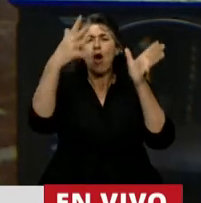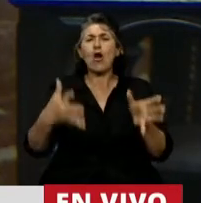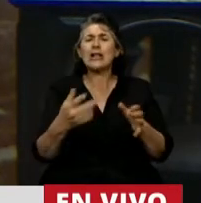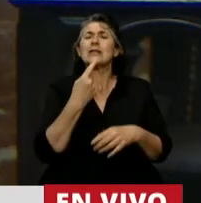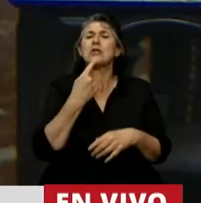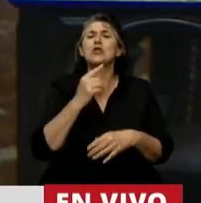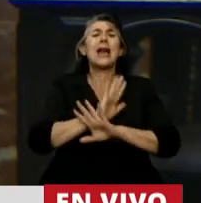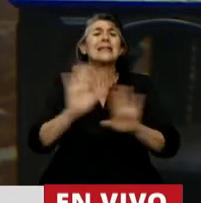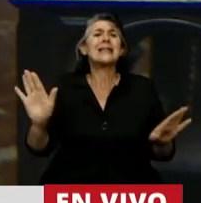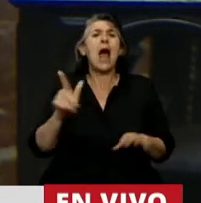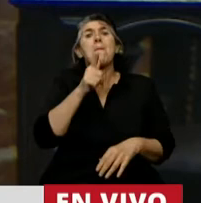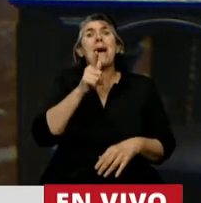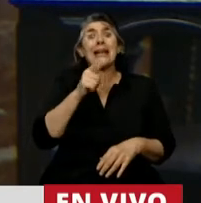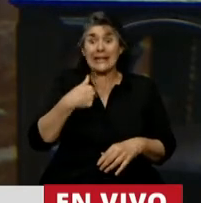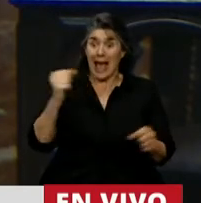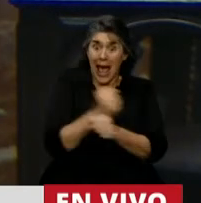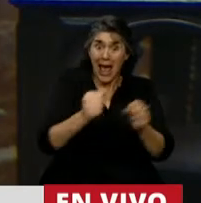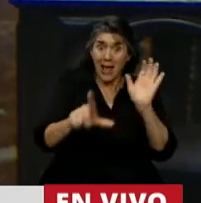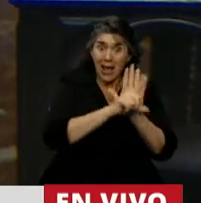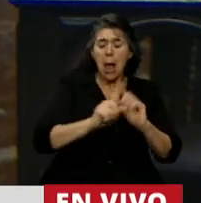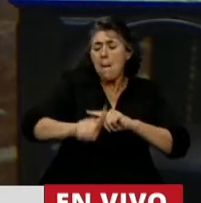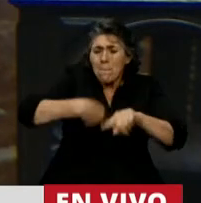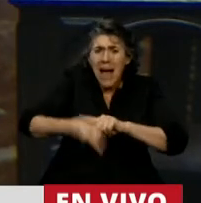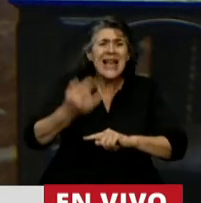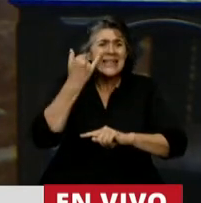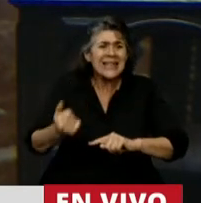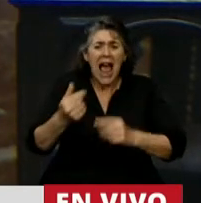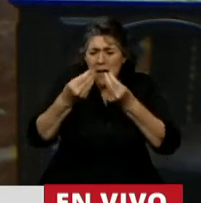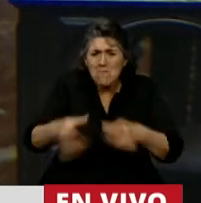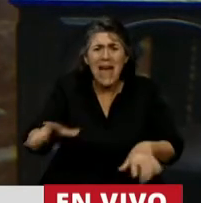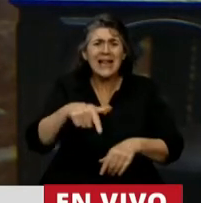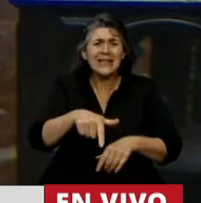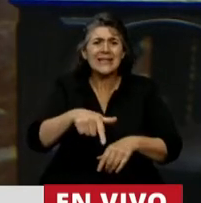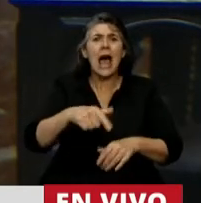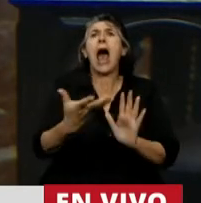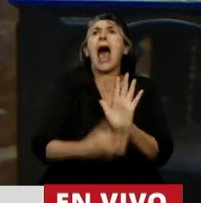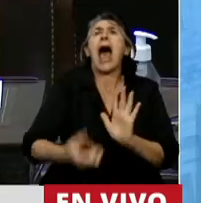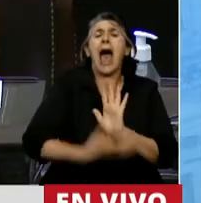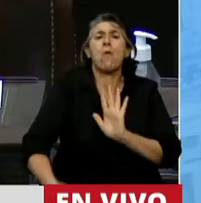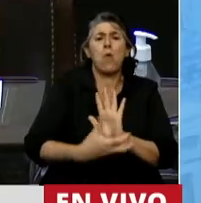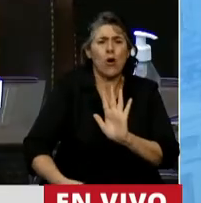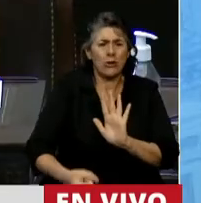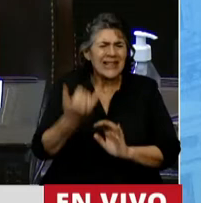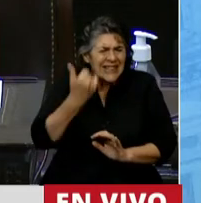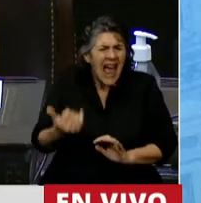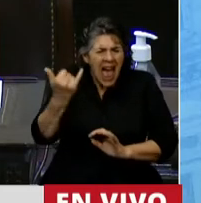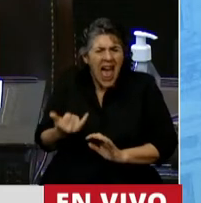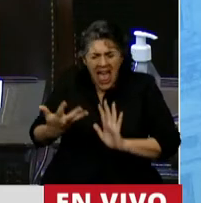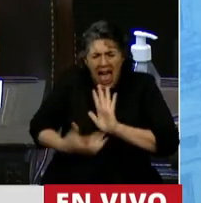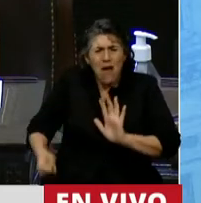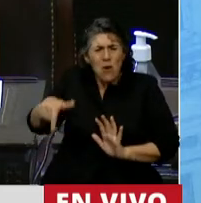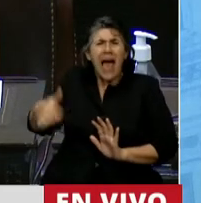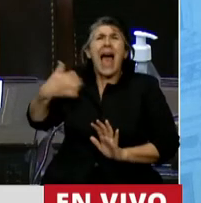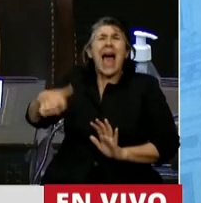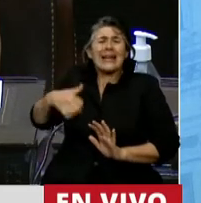partir de mañana haya abortos y no reconocer que hay centenares de miles de abortos que suceden en la Argentina. Entonces,